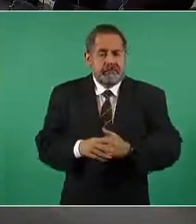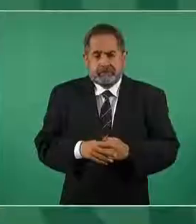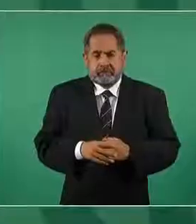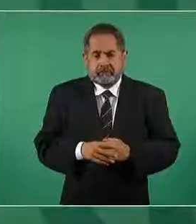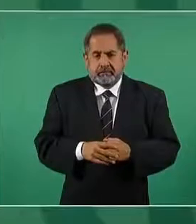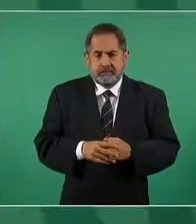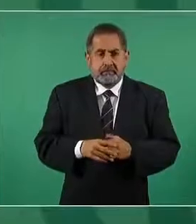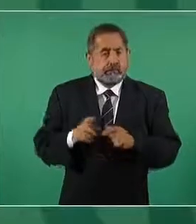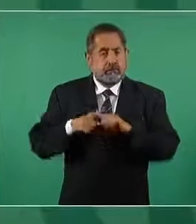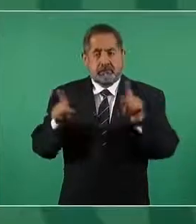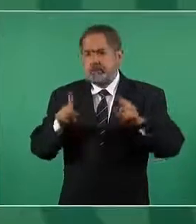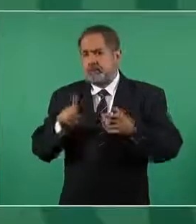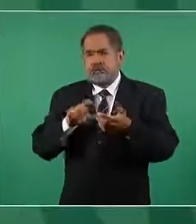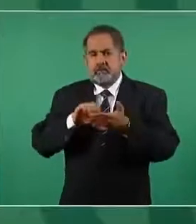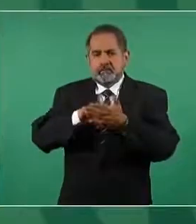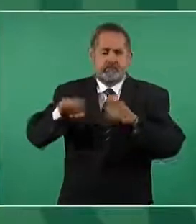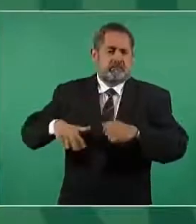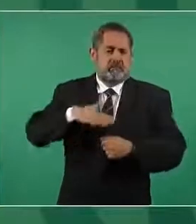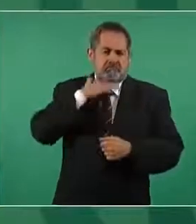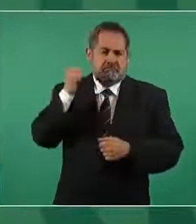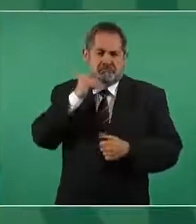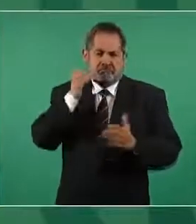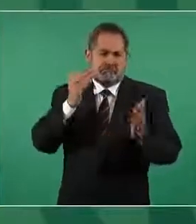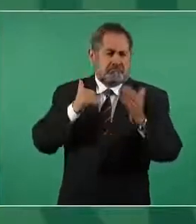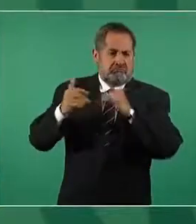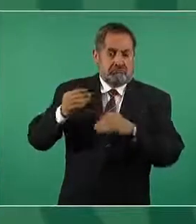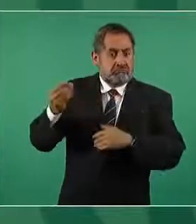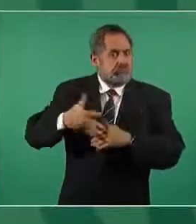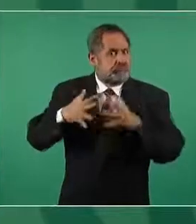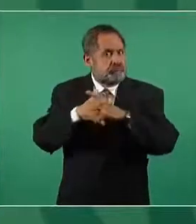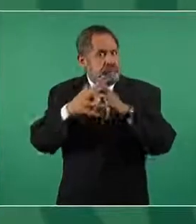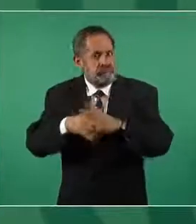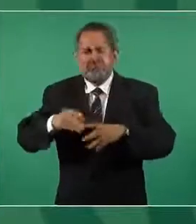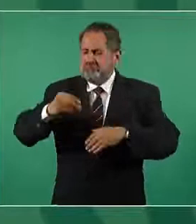a diferencia de Alemania aún con la guerra